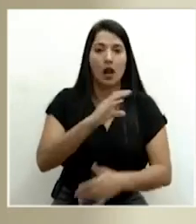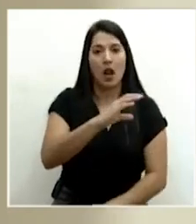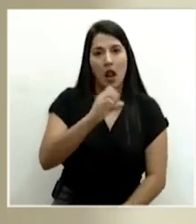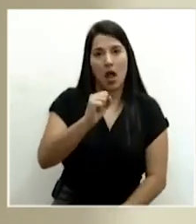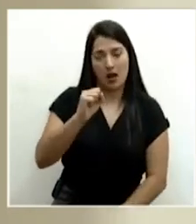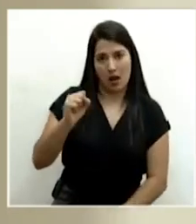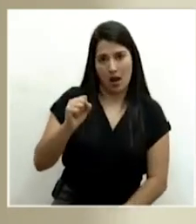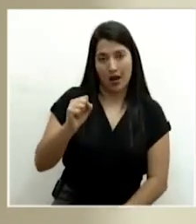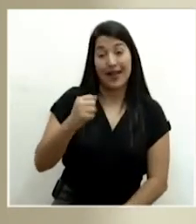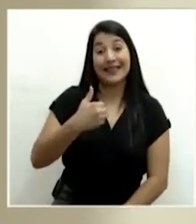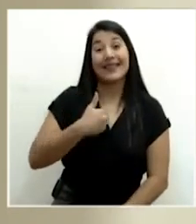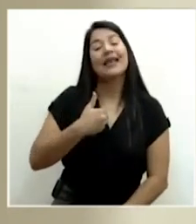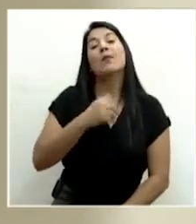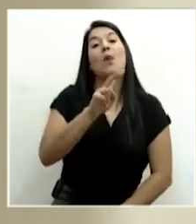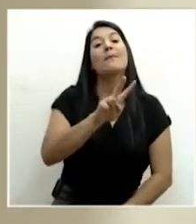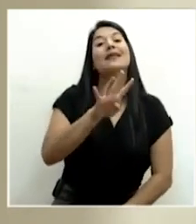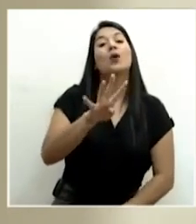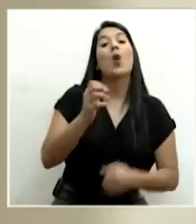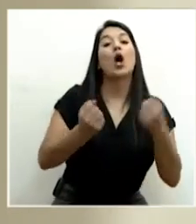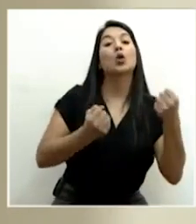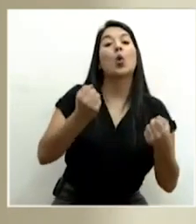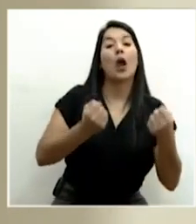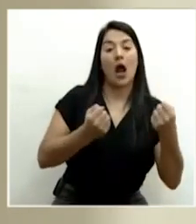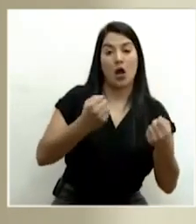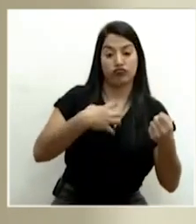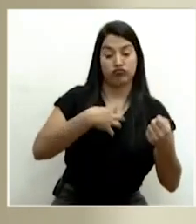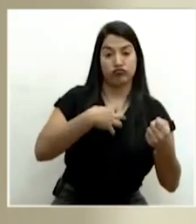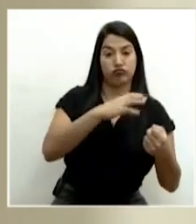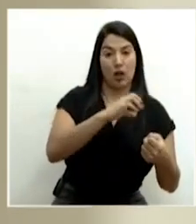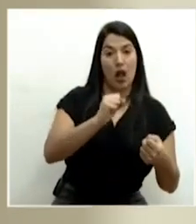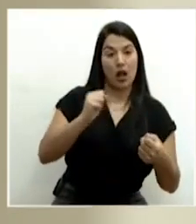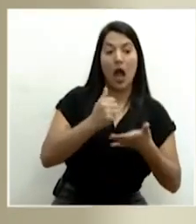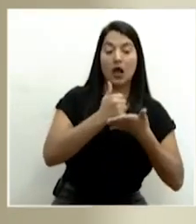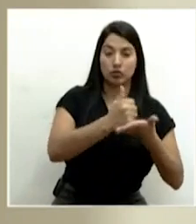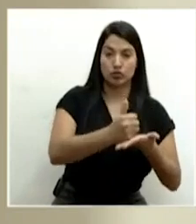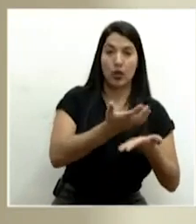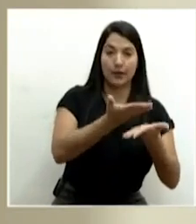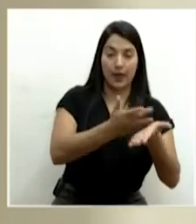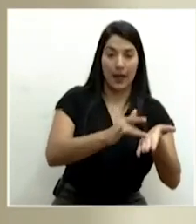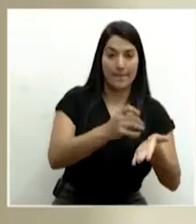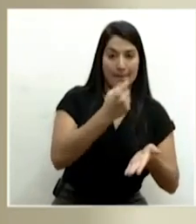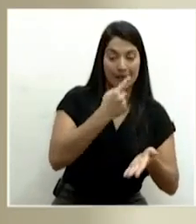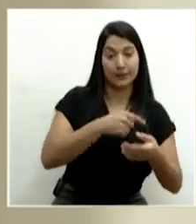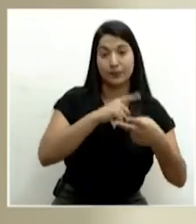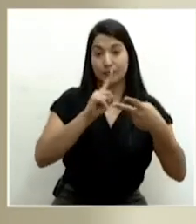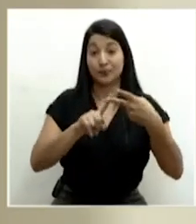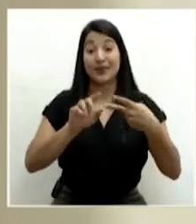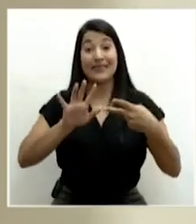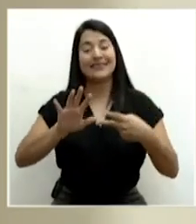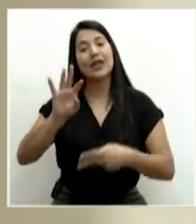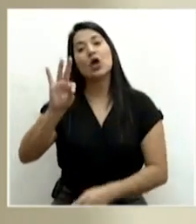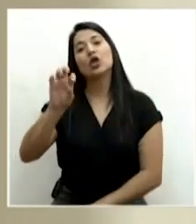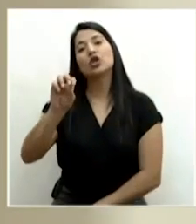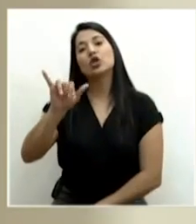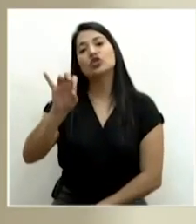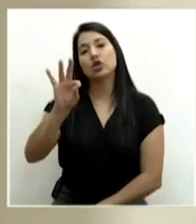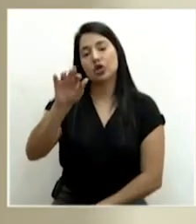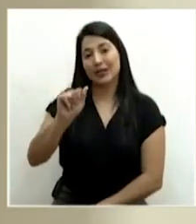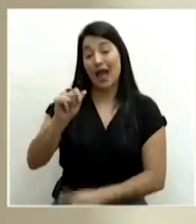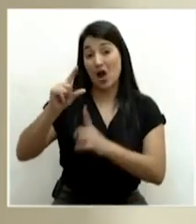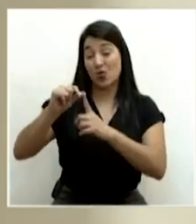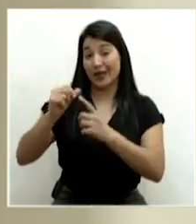tenemos veinticuatro vehículos de la caja que están en esta actividad, cinco vehículos de Toyota Rentacar,